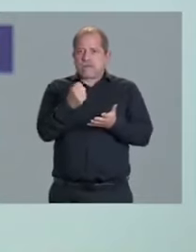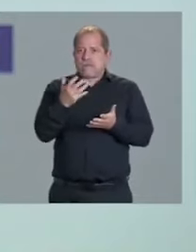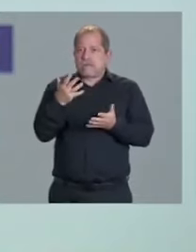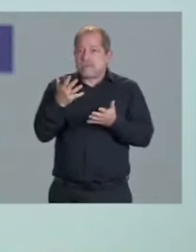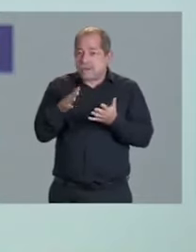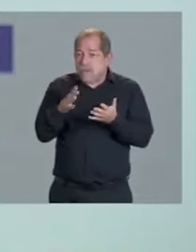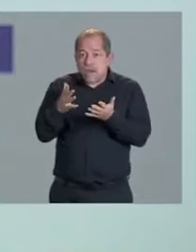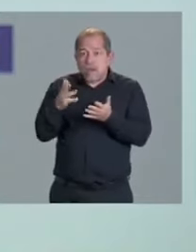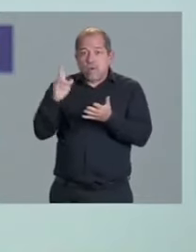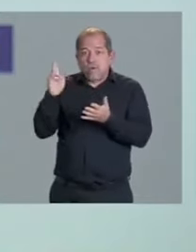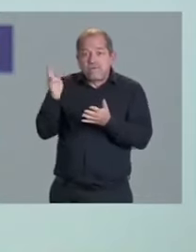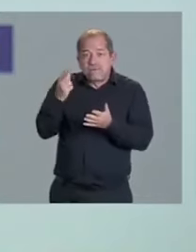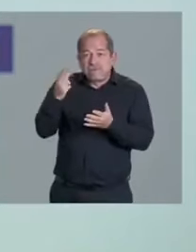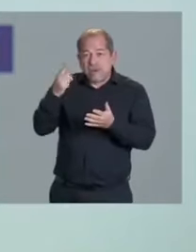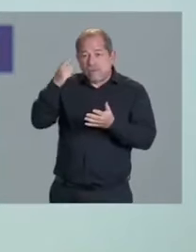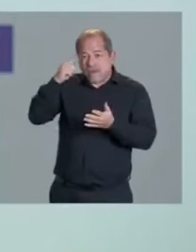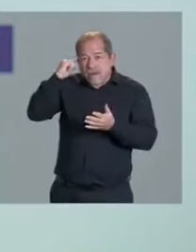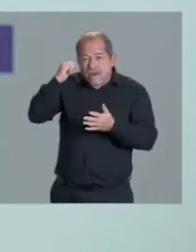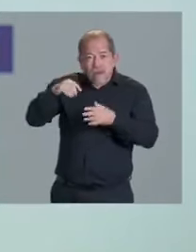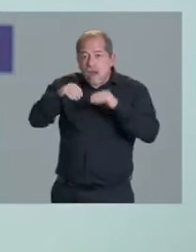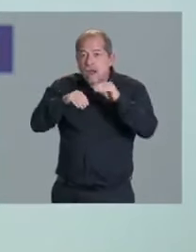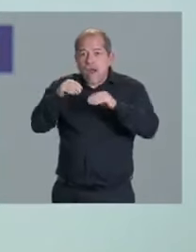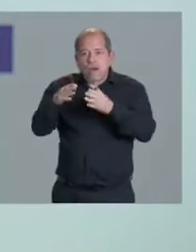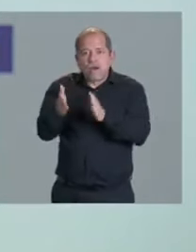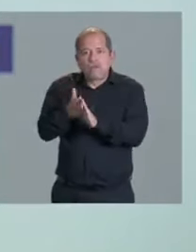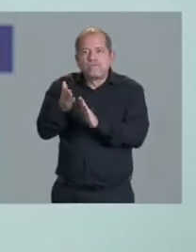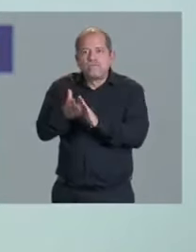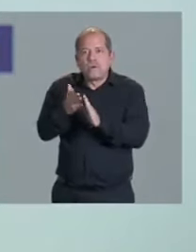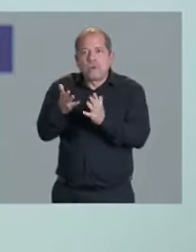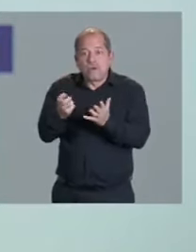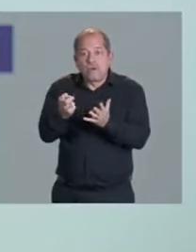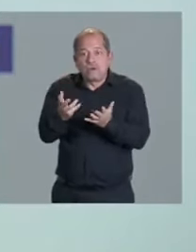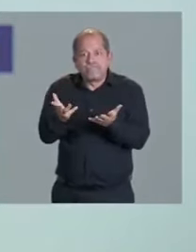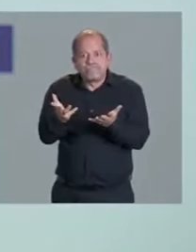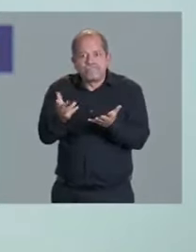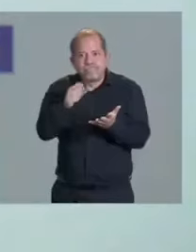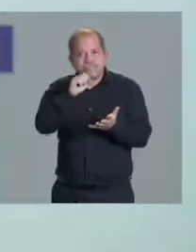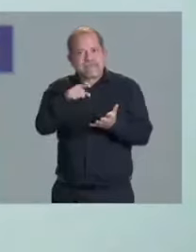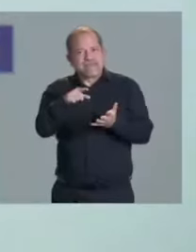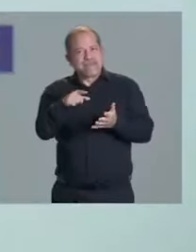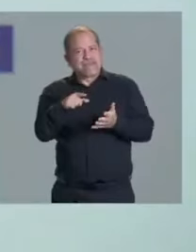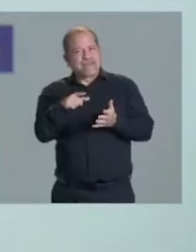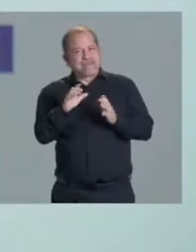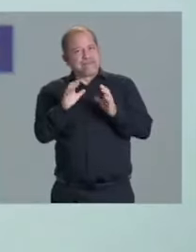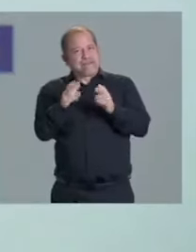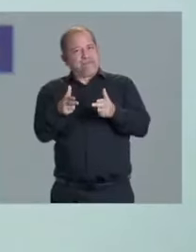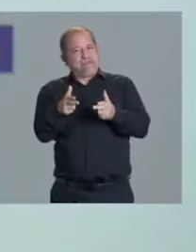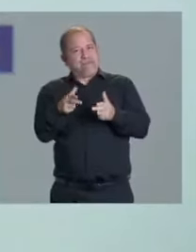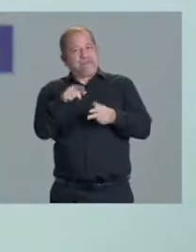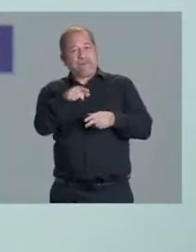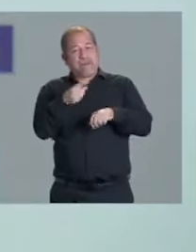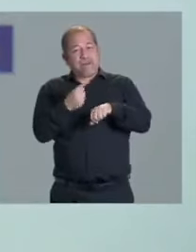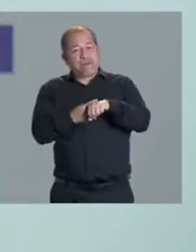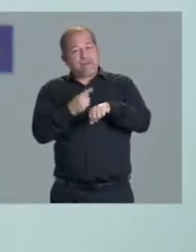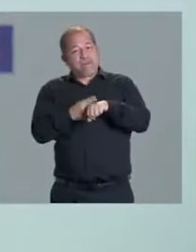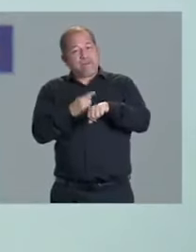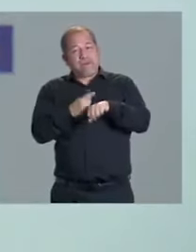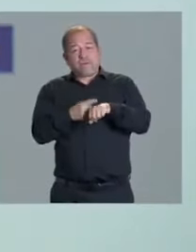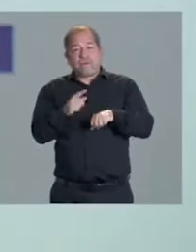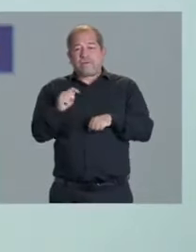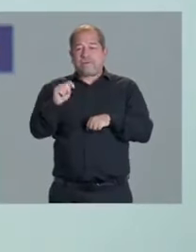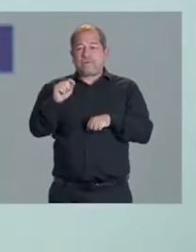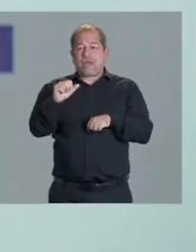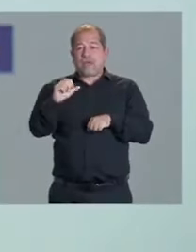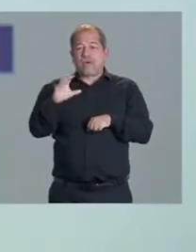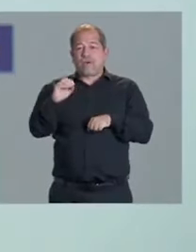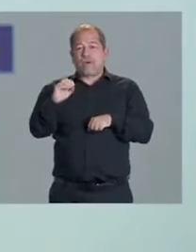Con esos fondos erradicamos la bacteria del tracoma en Chiapas, que dejaba ciego a las personas. Hicimos